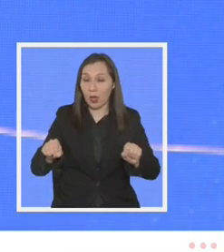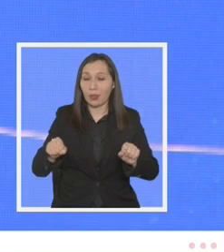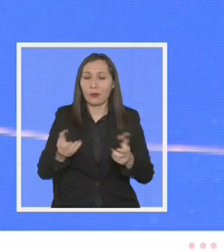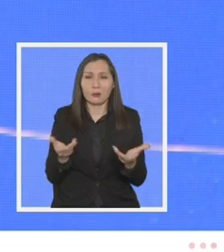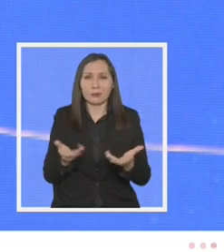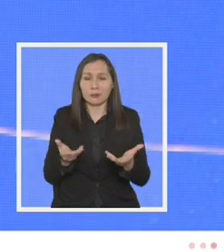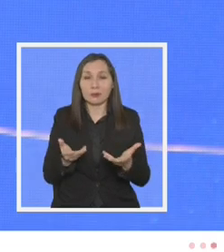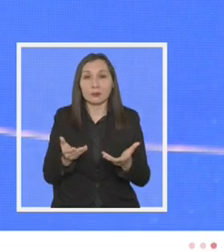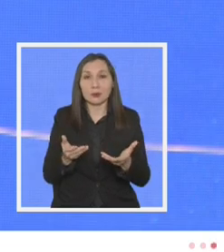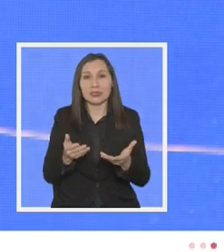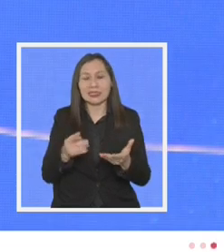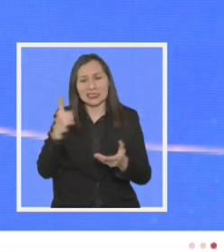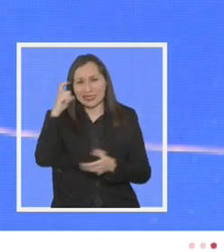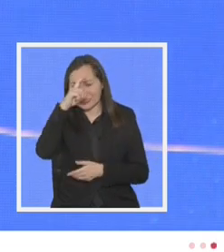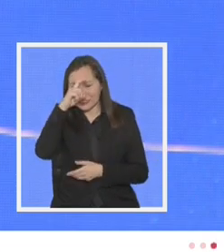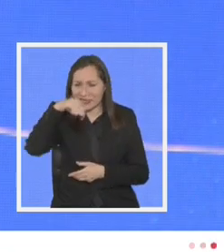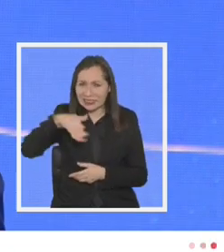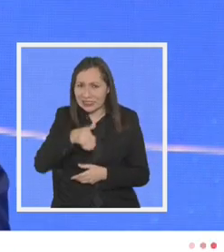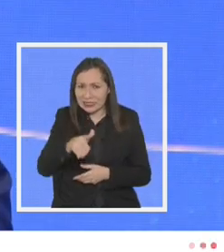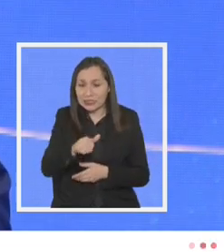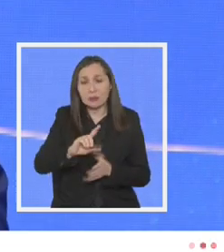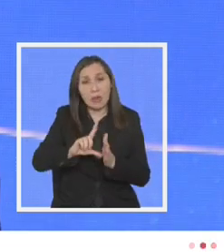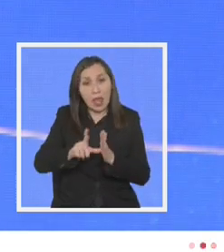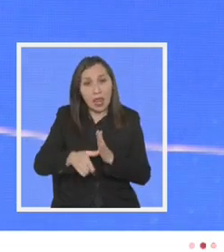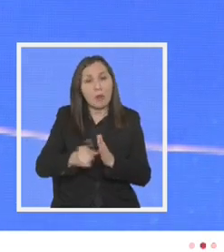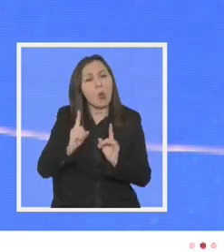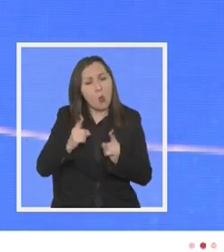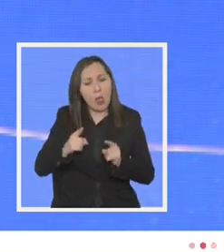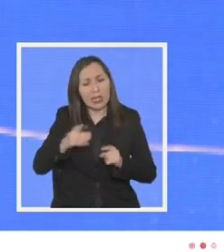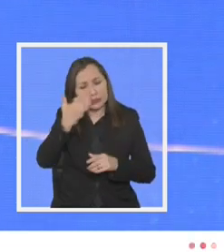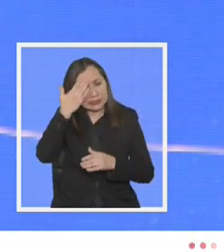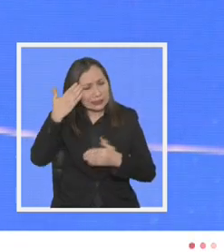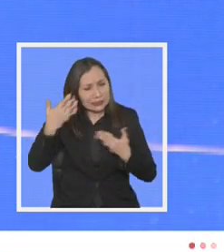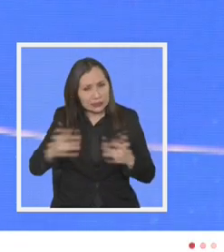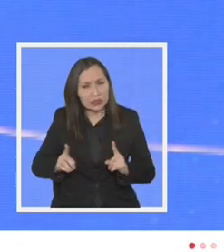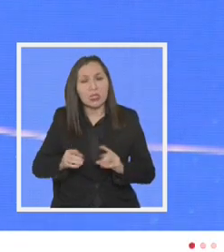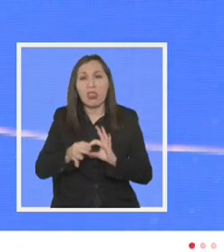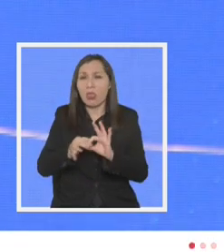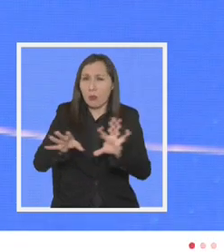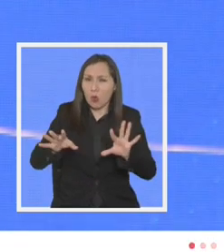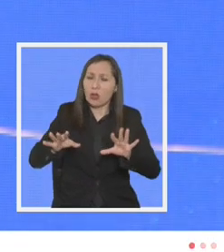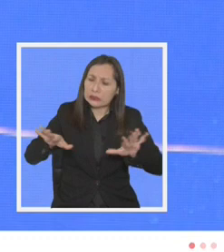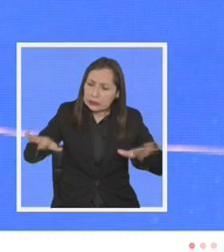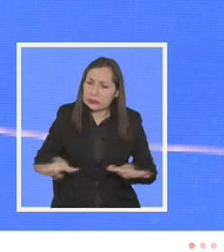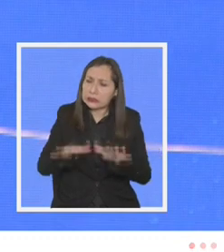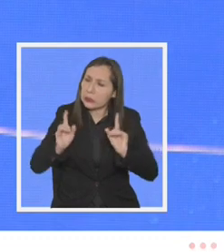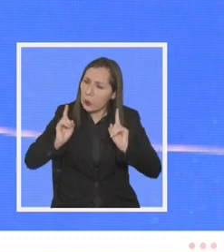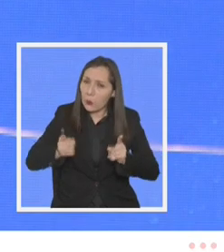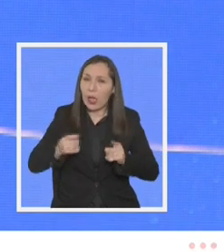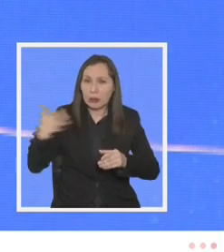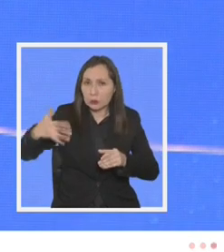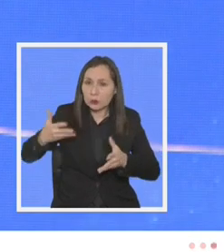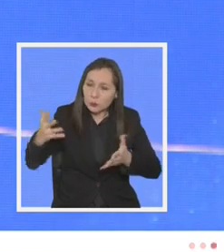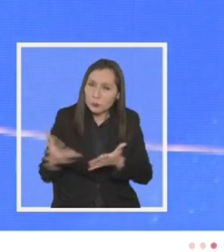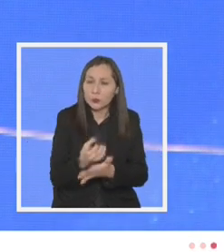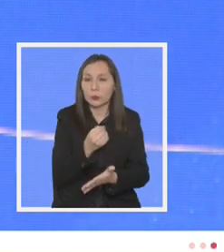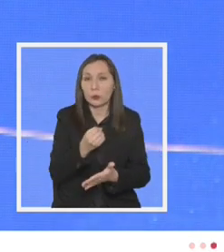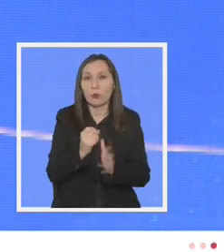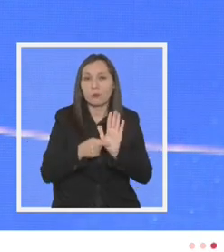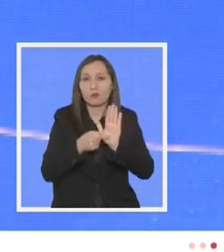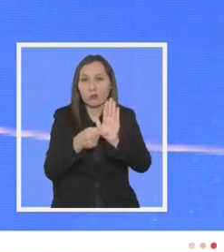son quizás más ripiosos más difíciles un poco más lentos pero vale la pena la democracia vale la pena y tenemos que